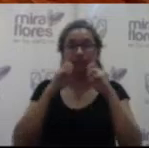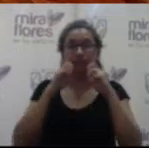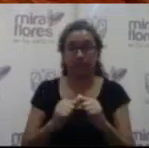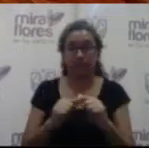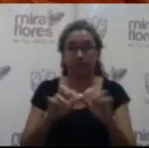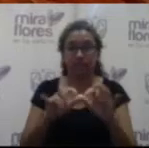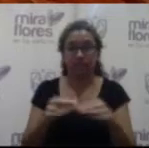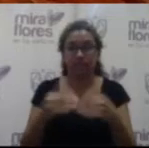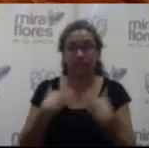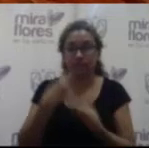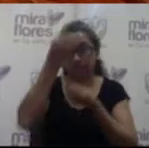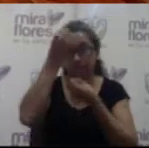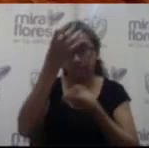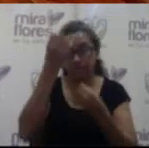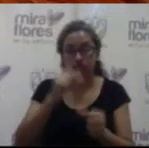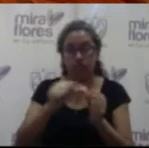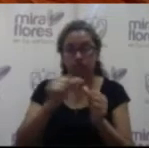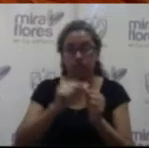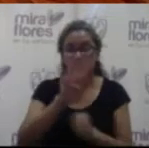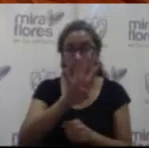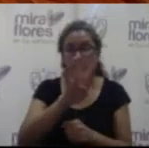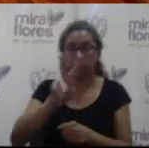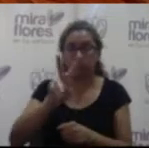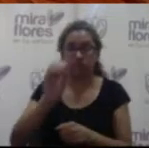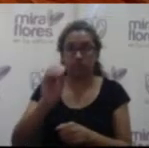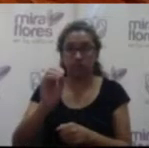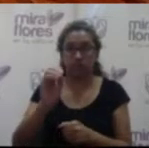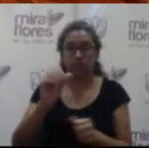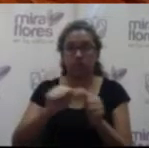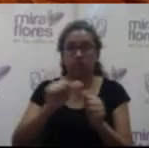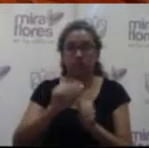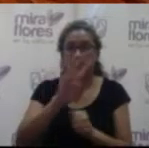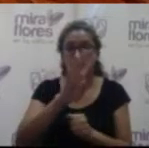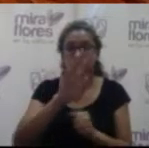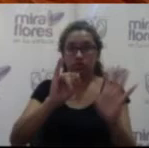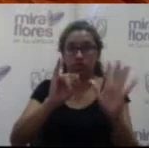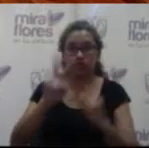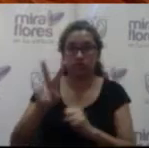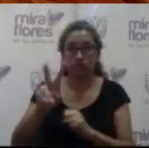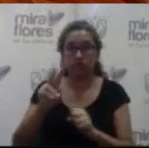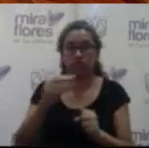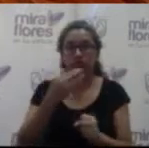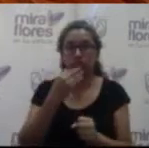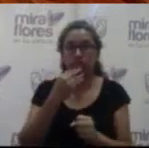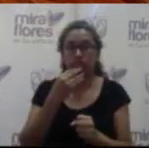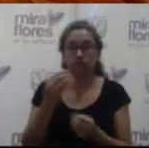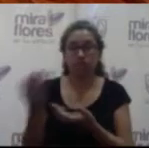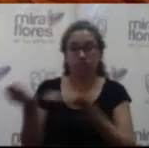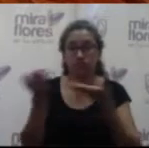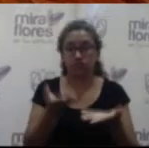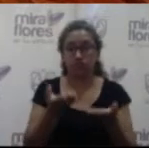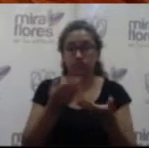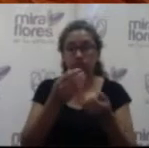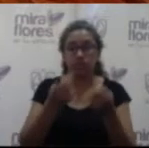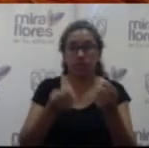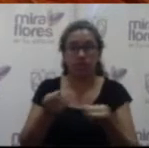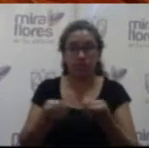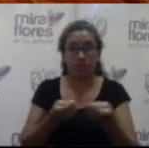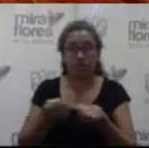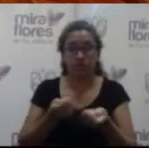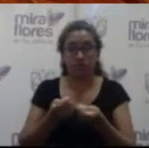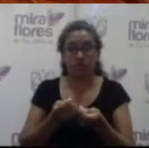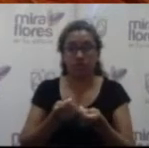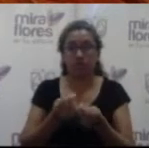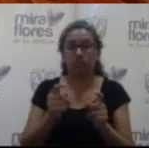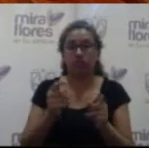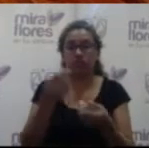general ha recibido los informes número 420 y 462 remitidos por la gerencia de administración tributaria mediante